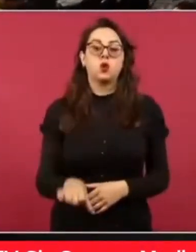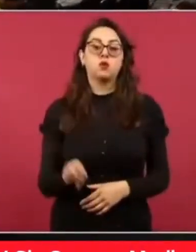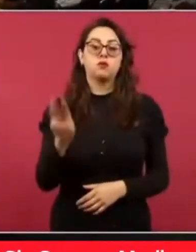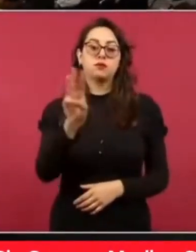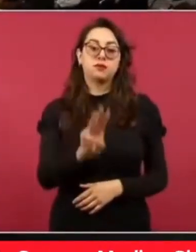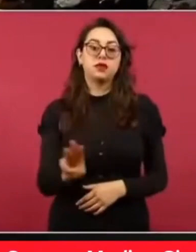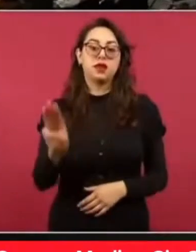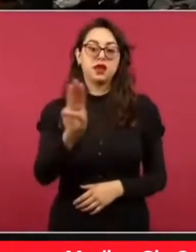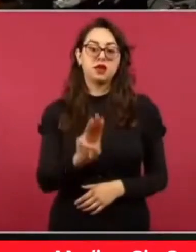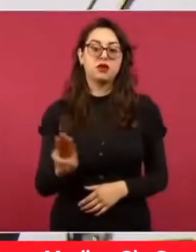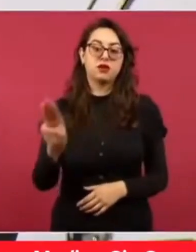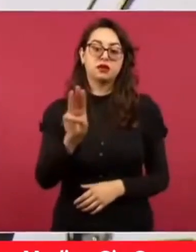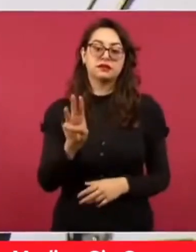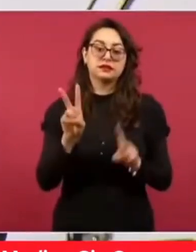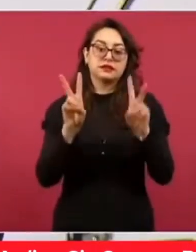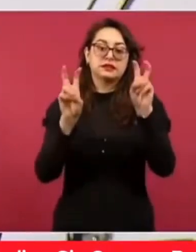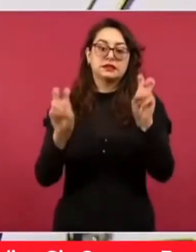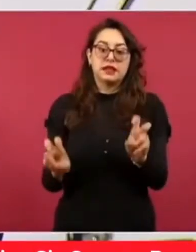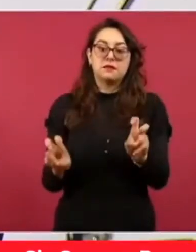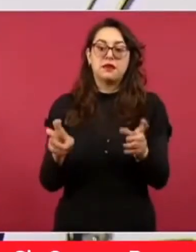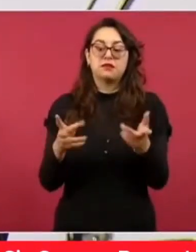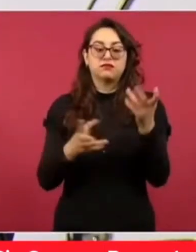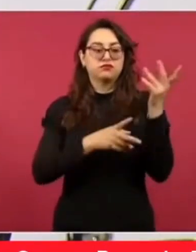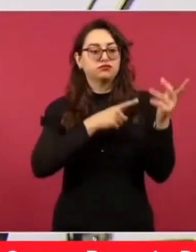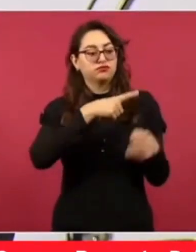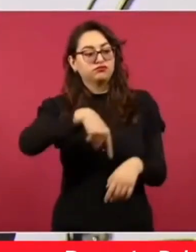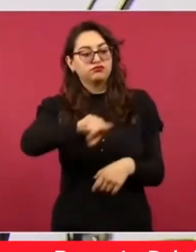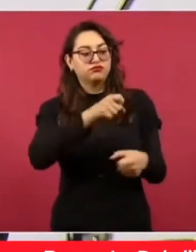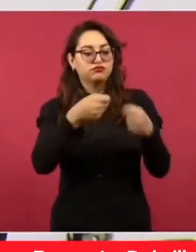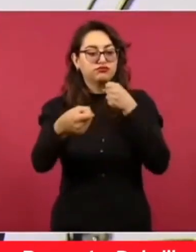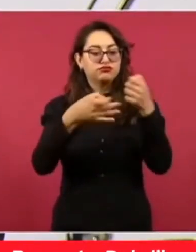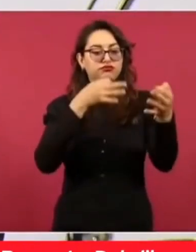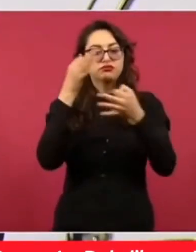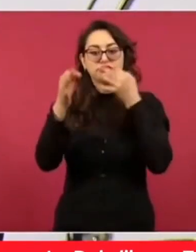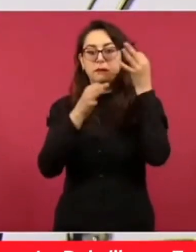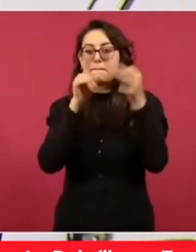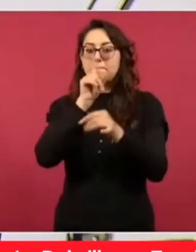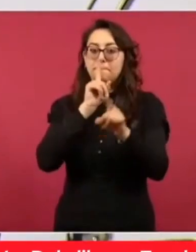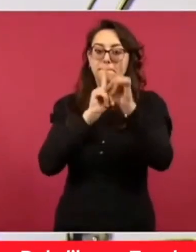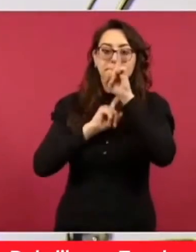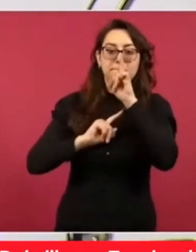Y pues también es parte de